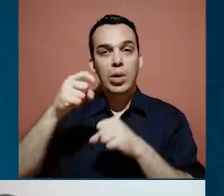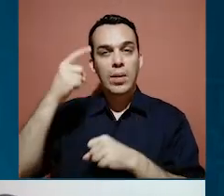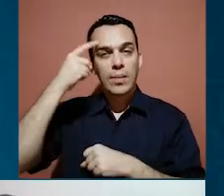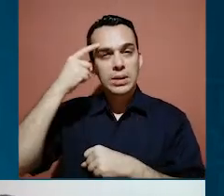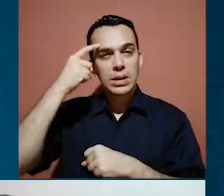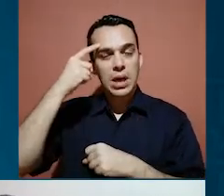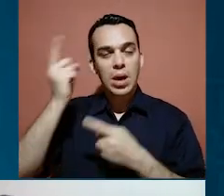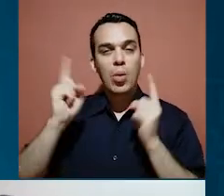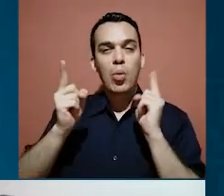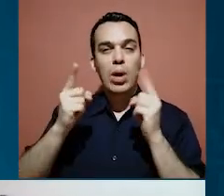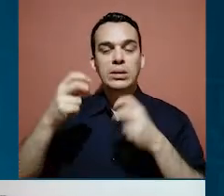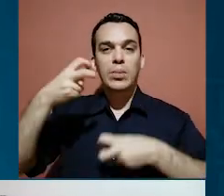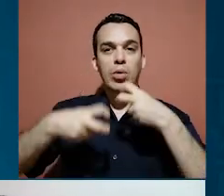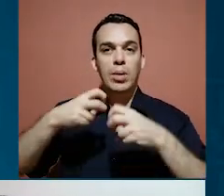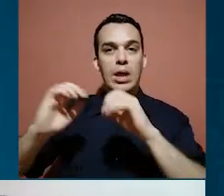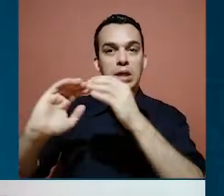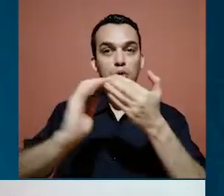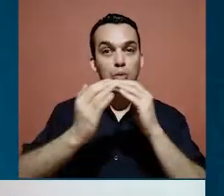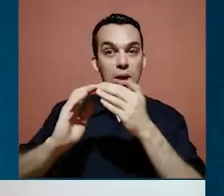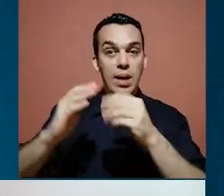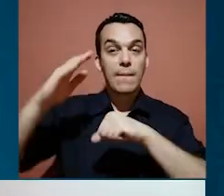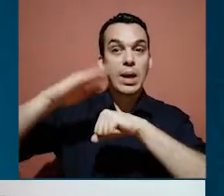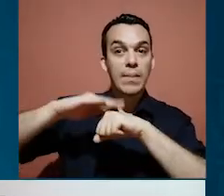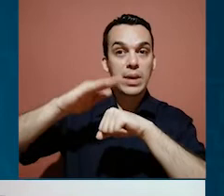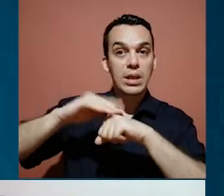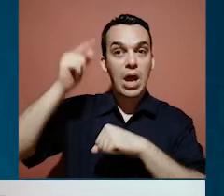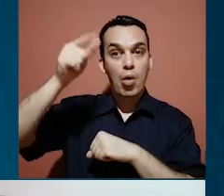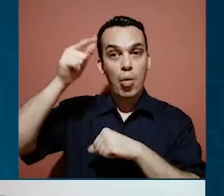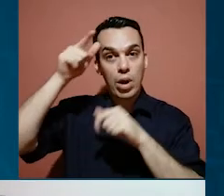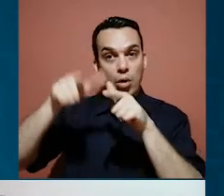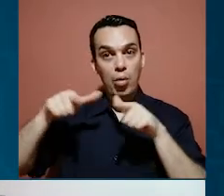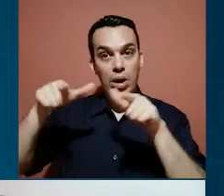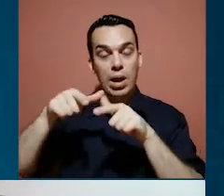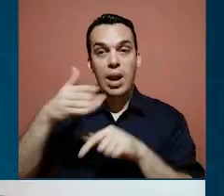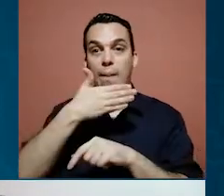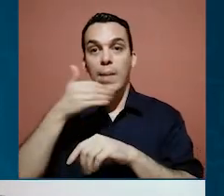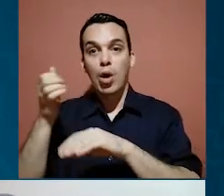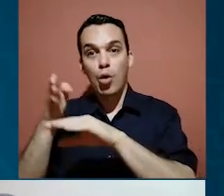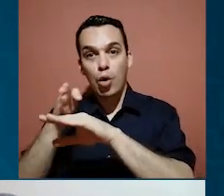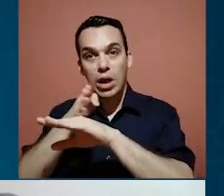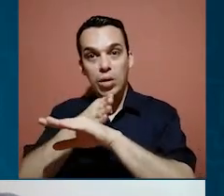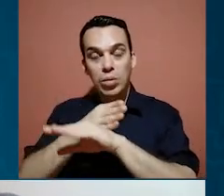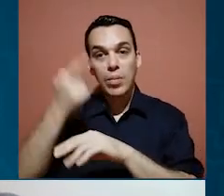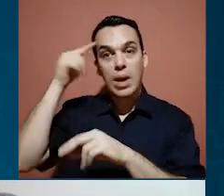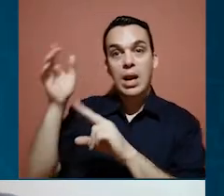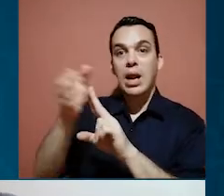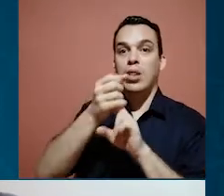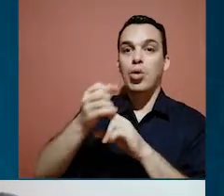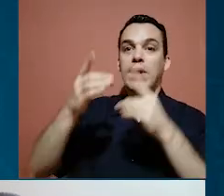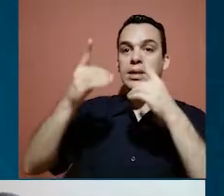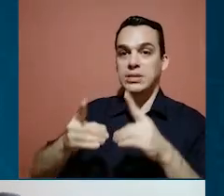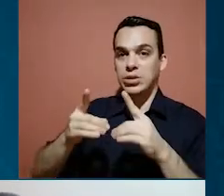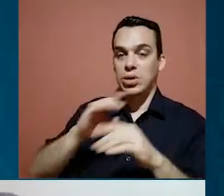puedan analizar cuál es la problemática de las comunidades y les permita o permita al gobierno local esa mejora continua. Correcto. Para la